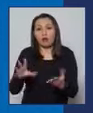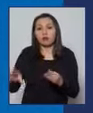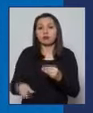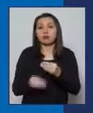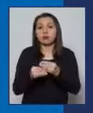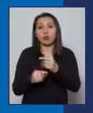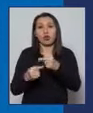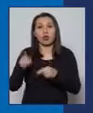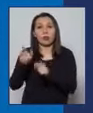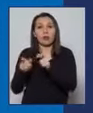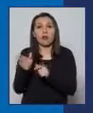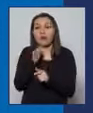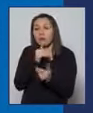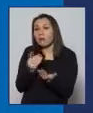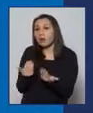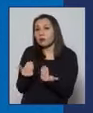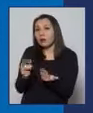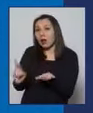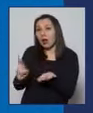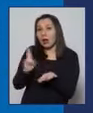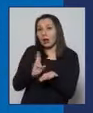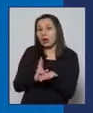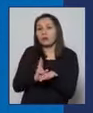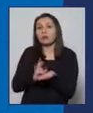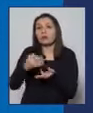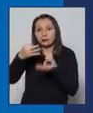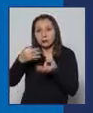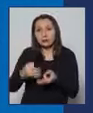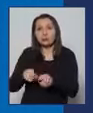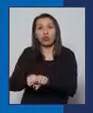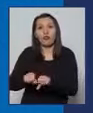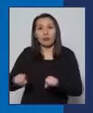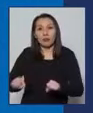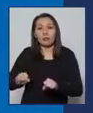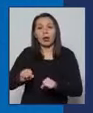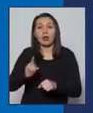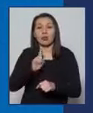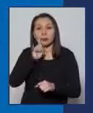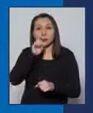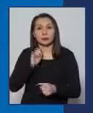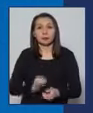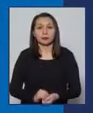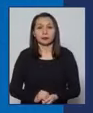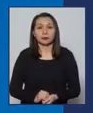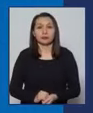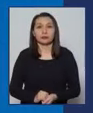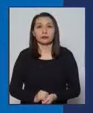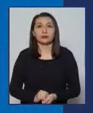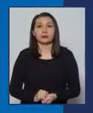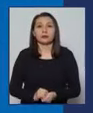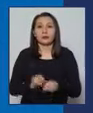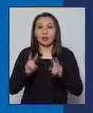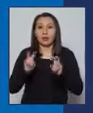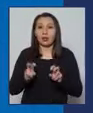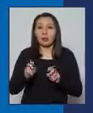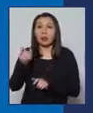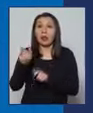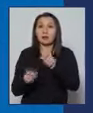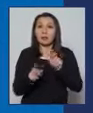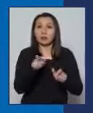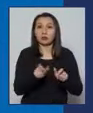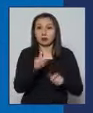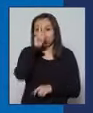aquellas personas donde todavía no contamos con una PCR confirmada. En relación a las personas